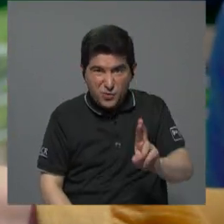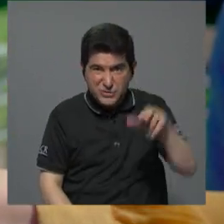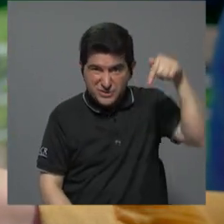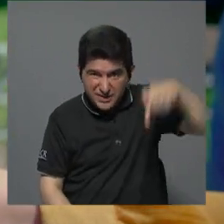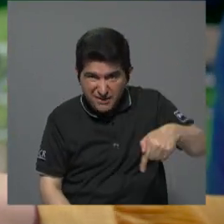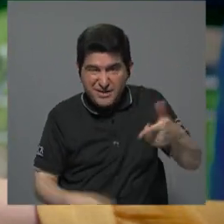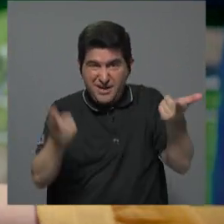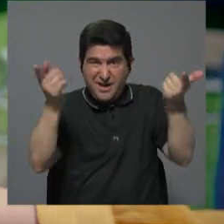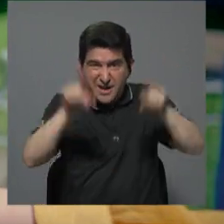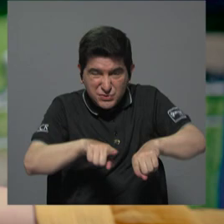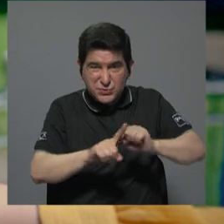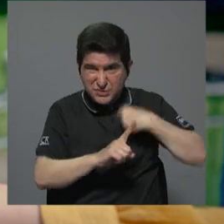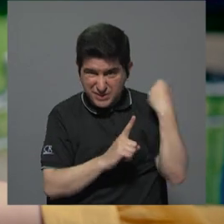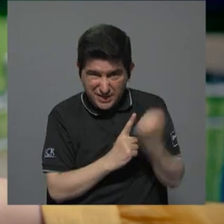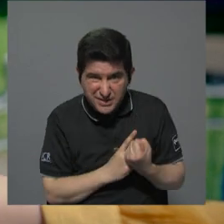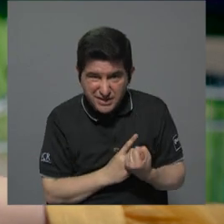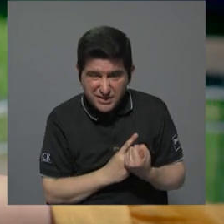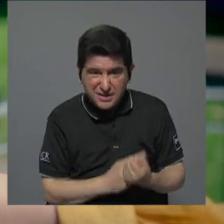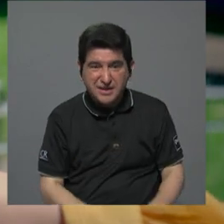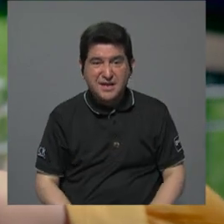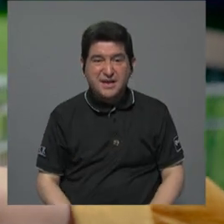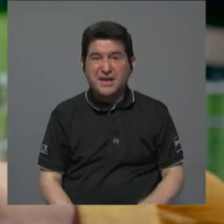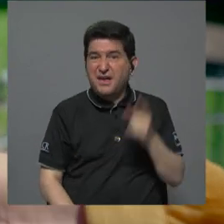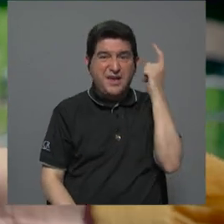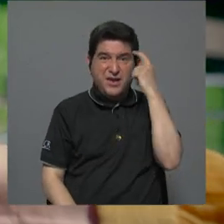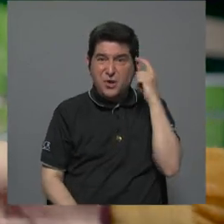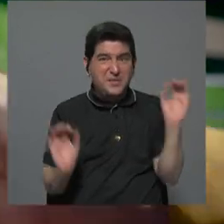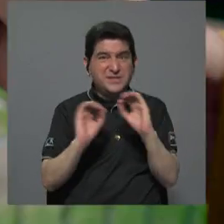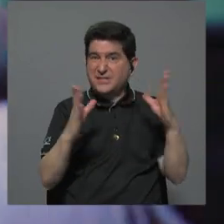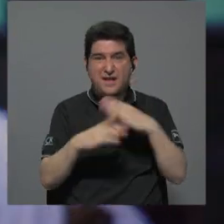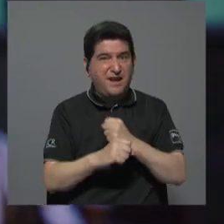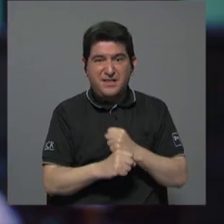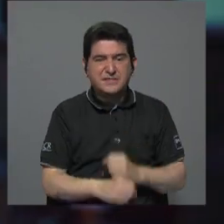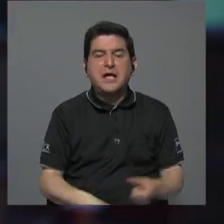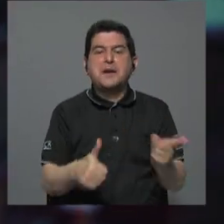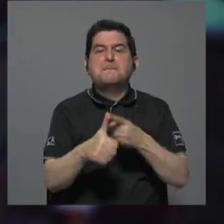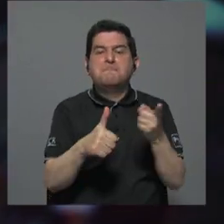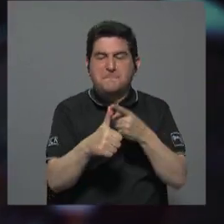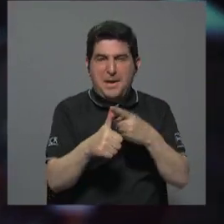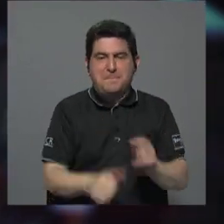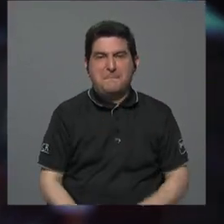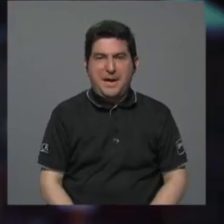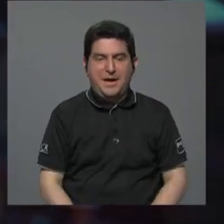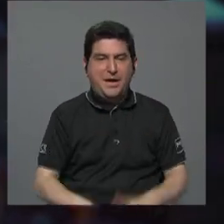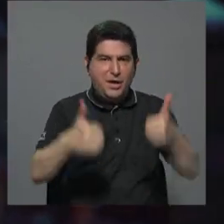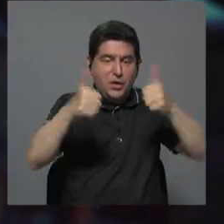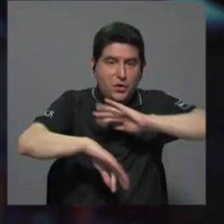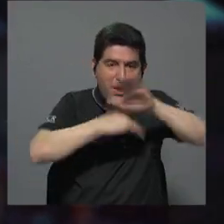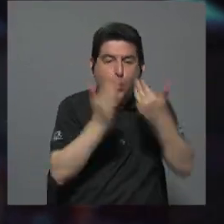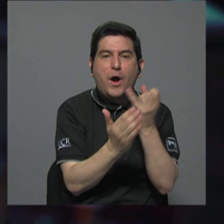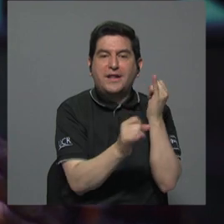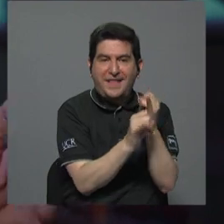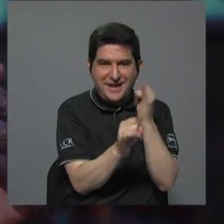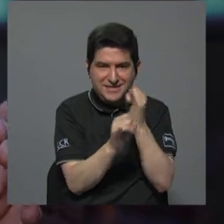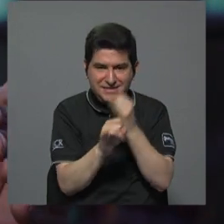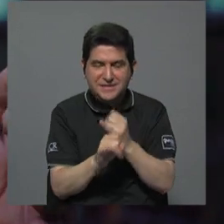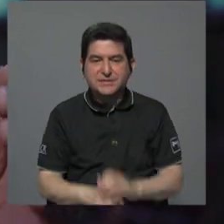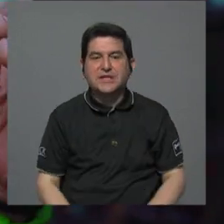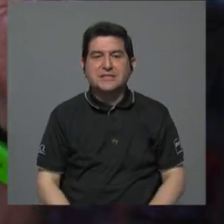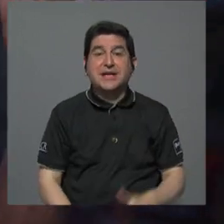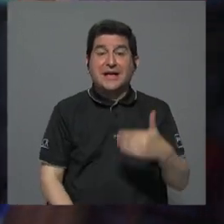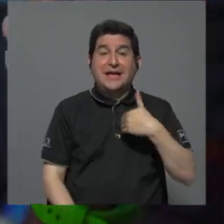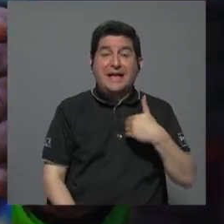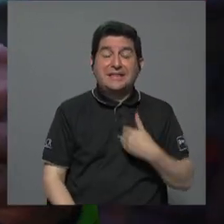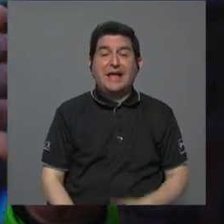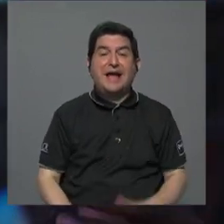suceda eso y todavía no se ha pensado en hacer nada. Primero que nada, tienen que ponerse de acuerdo todas las instituciones, unas con otras, que